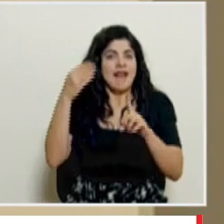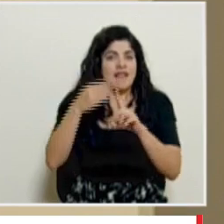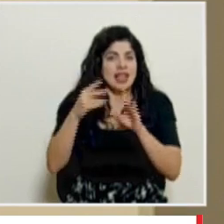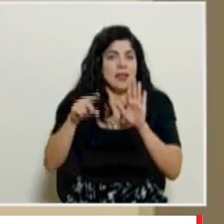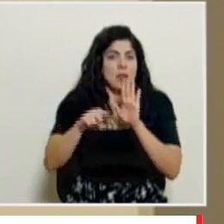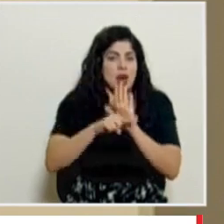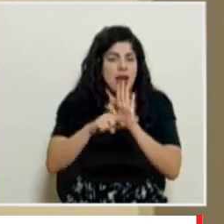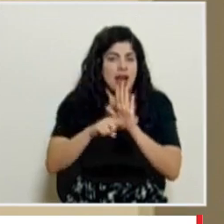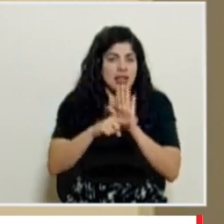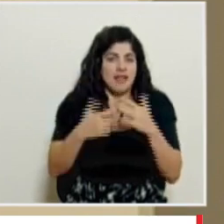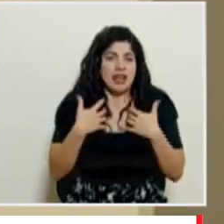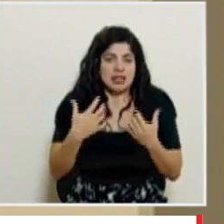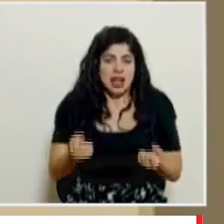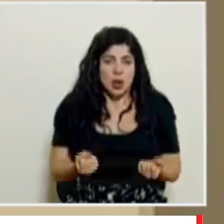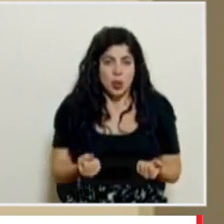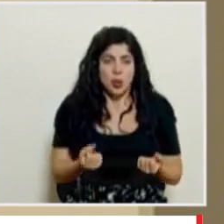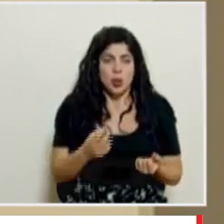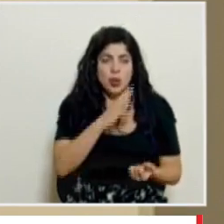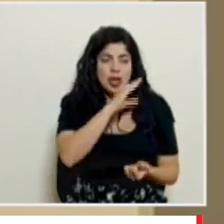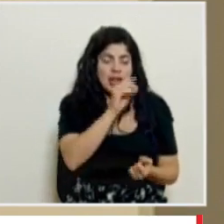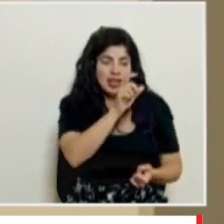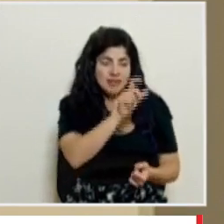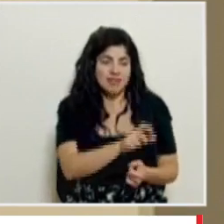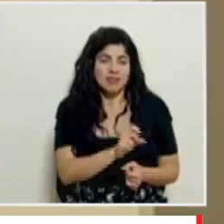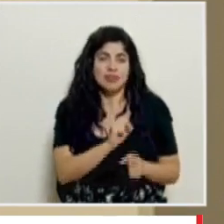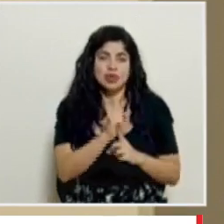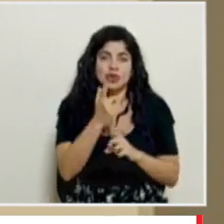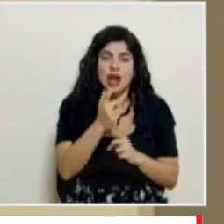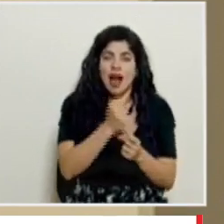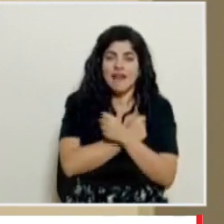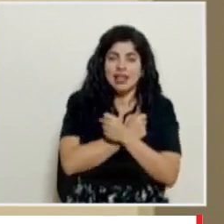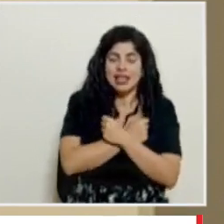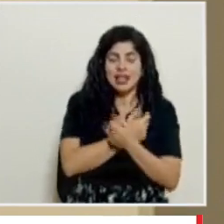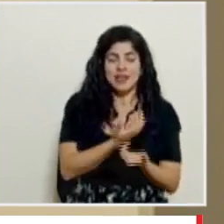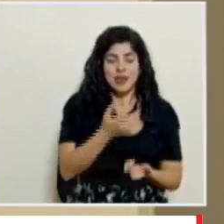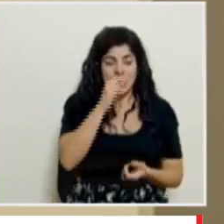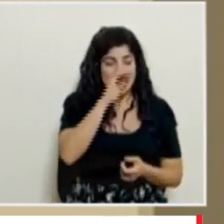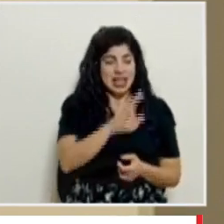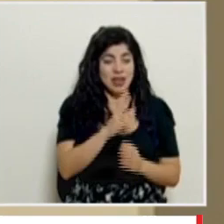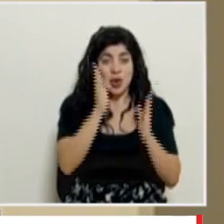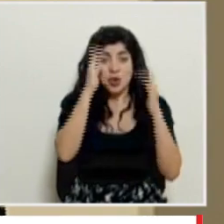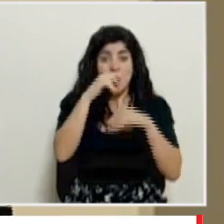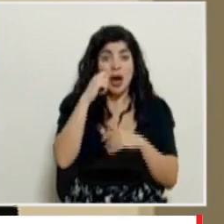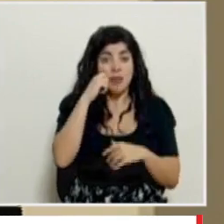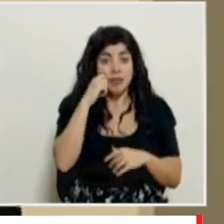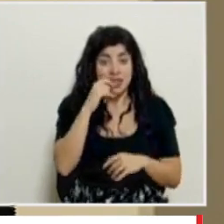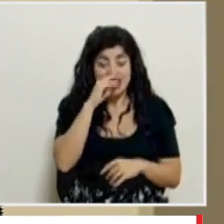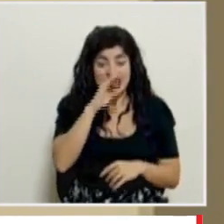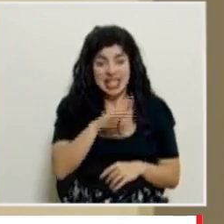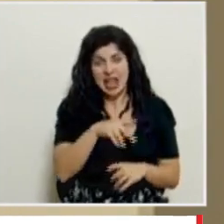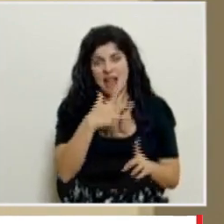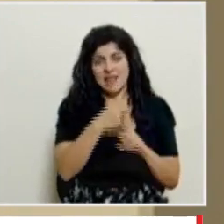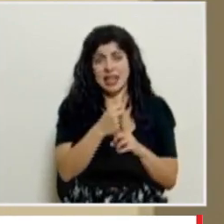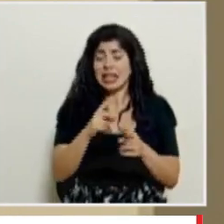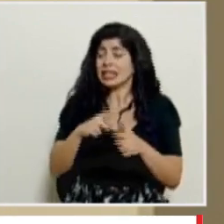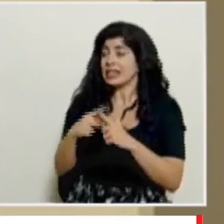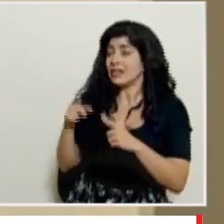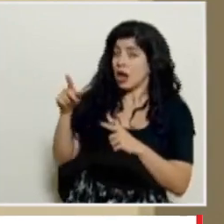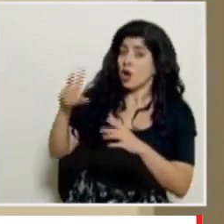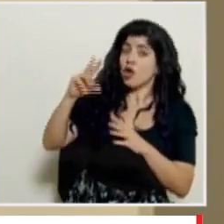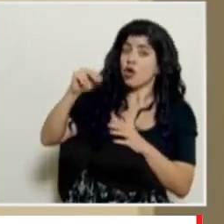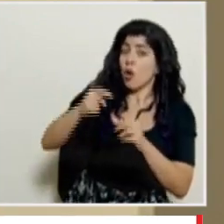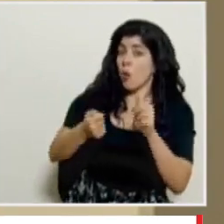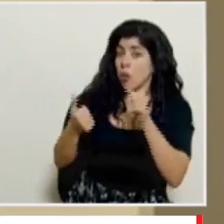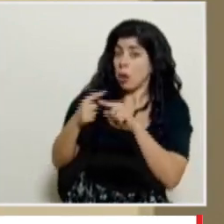negativas que tiene sobre la salud y sobre la condición socio afectiva el hecho de que no haya presencialidad en el caso de los niños es una medida que no se